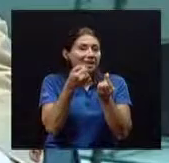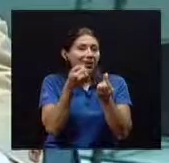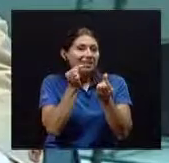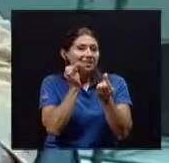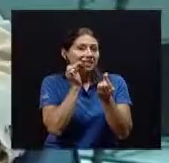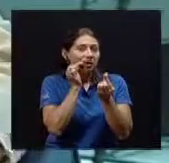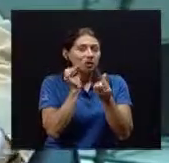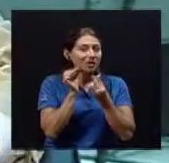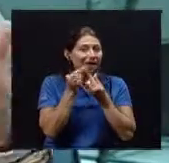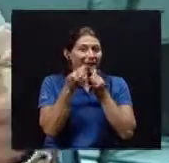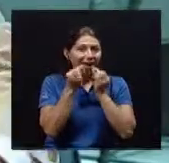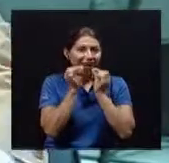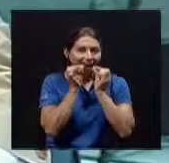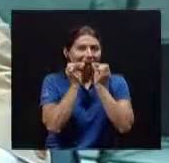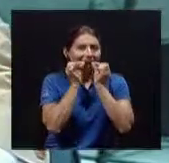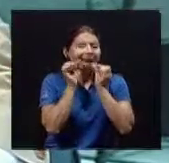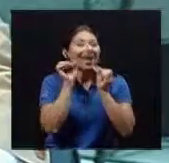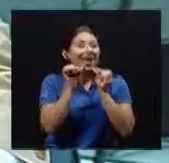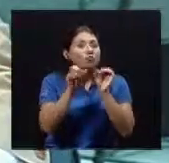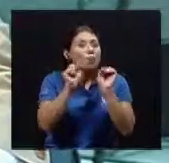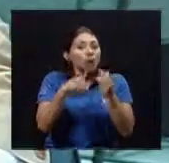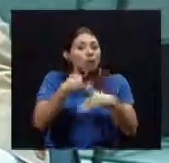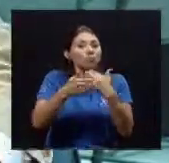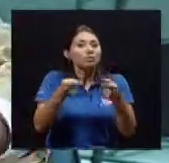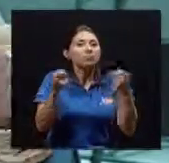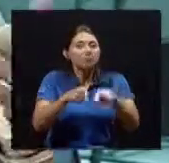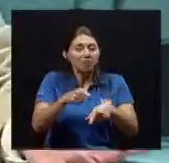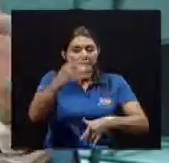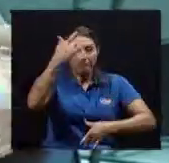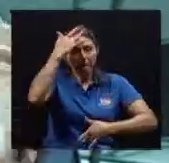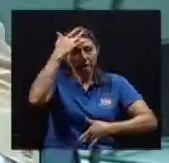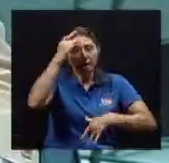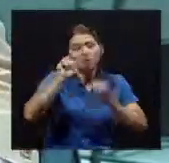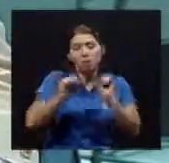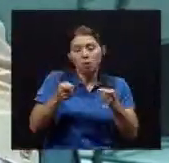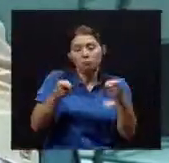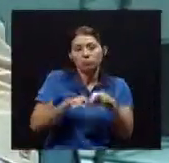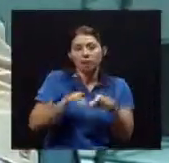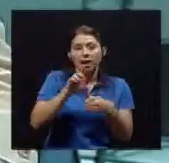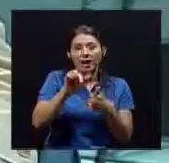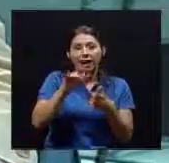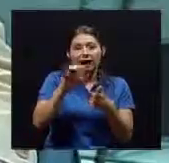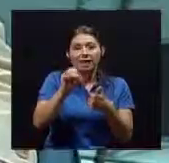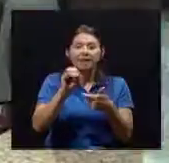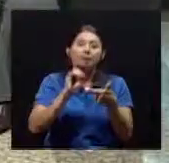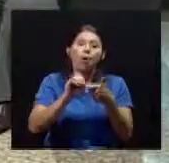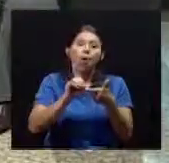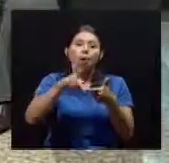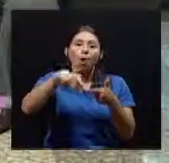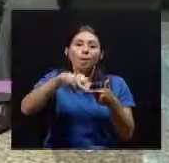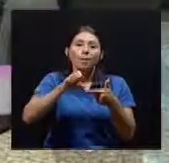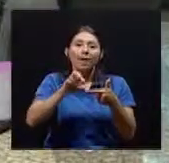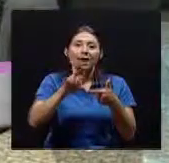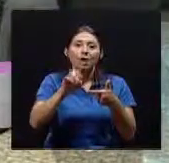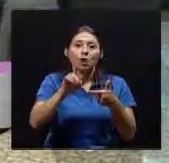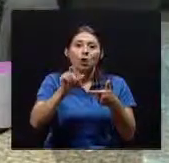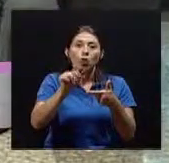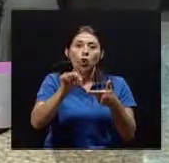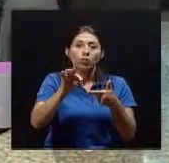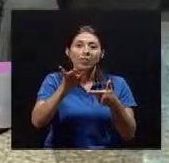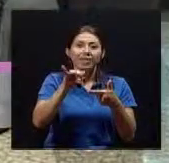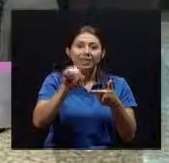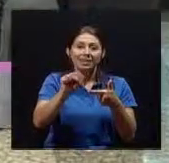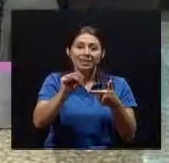bacterias Y potencialmente Desarrollan Enfermedades Ya sea caries O enfermedad periodontal Entonces La higiene